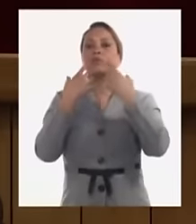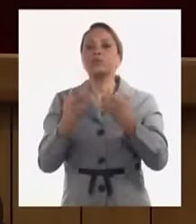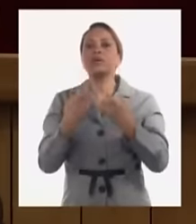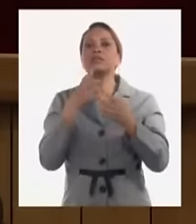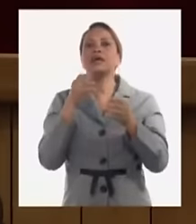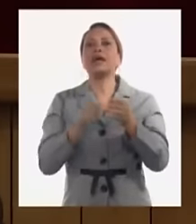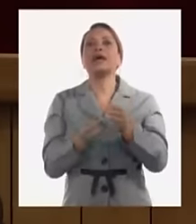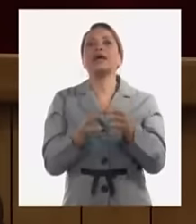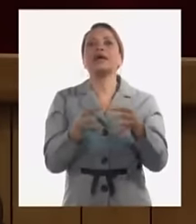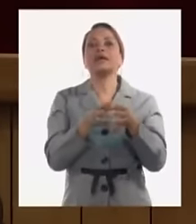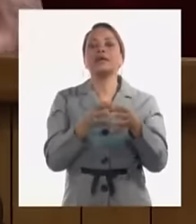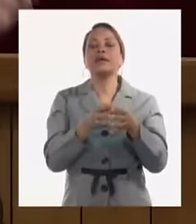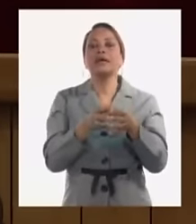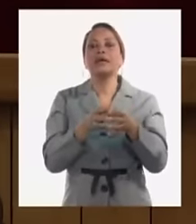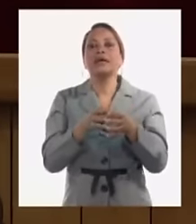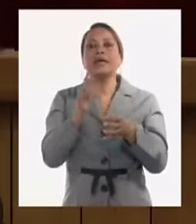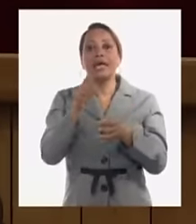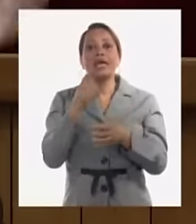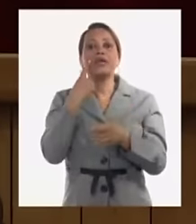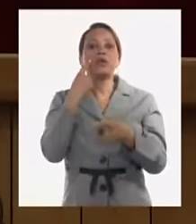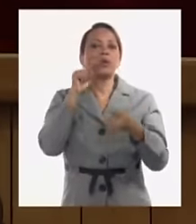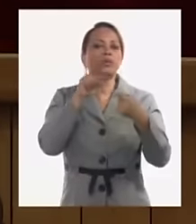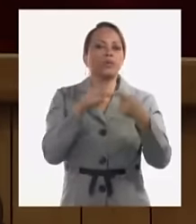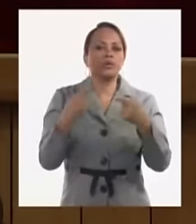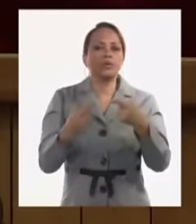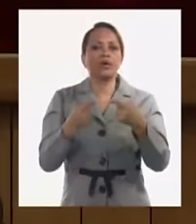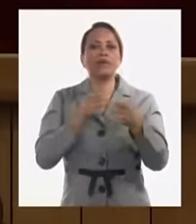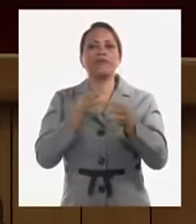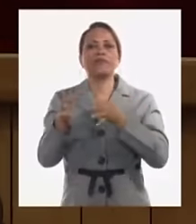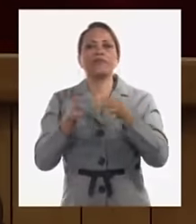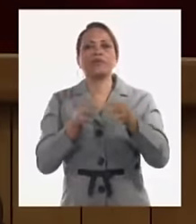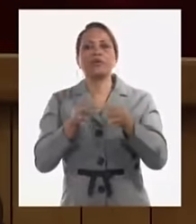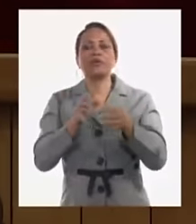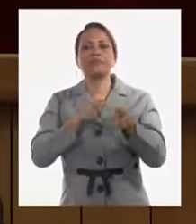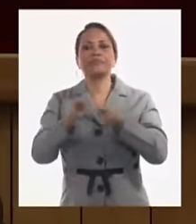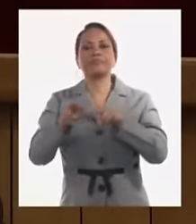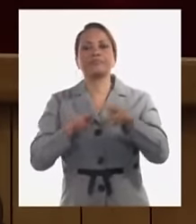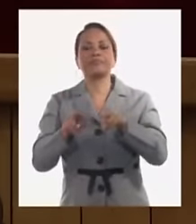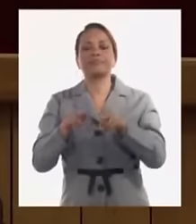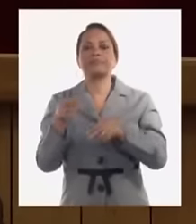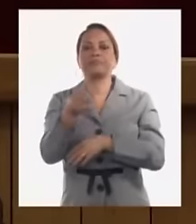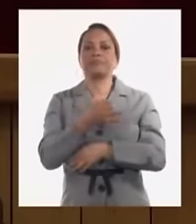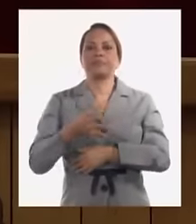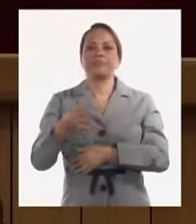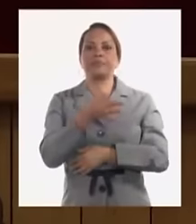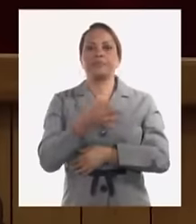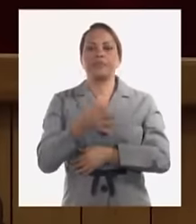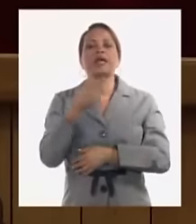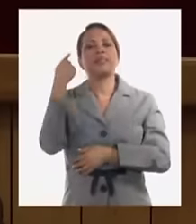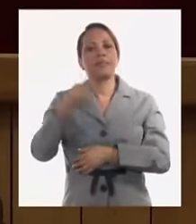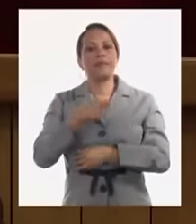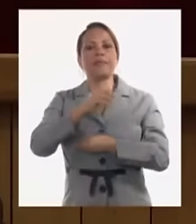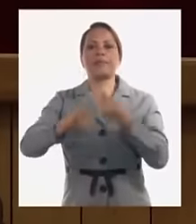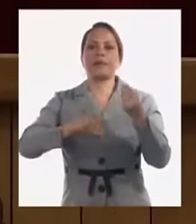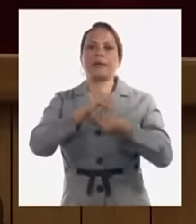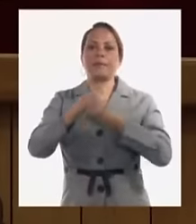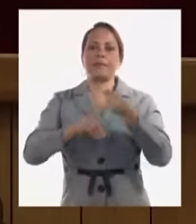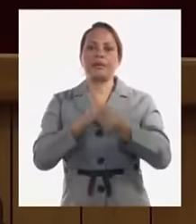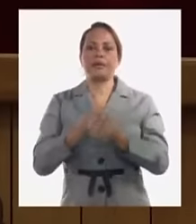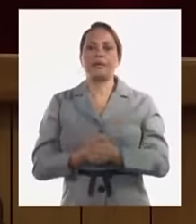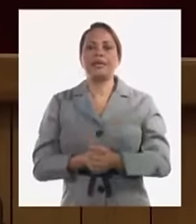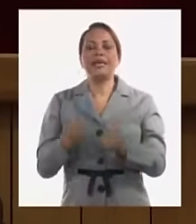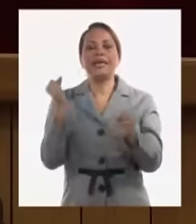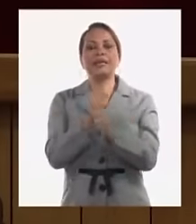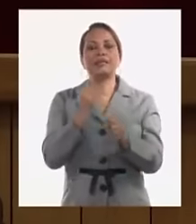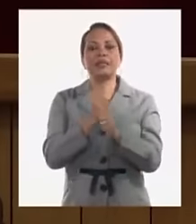ese cargo que es quien tiene la función ejecutiva y administrativa del municipio eso tenemos que transformarlo tenemos que buscar